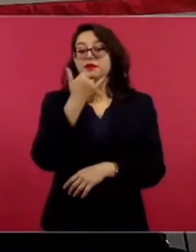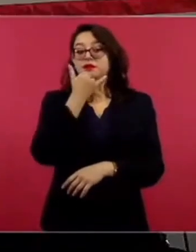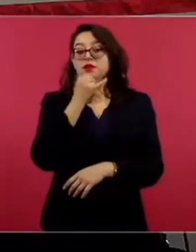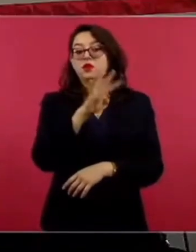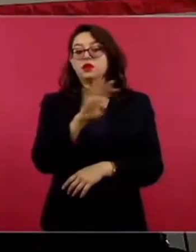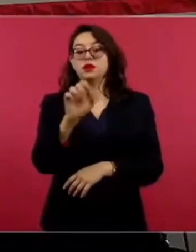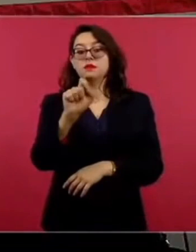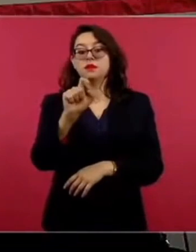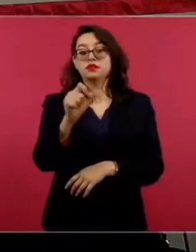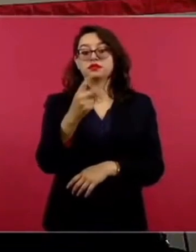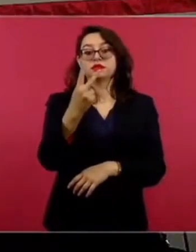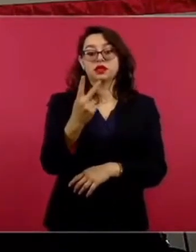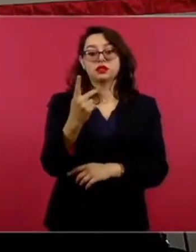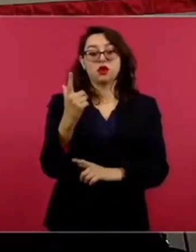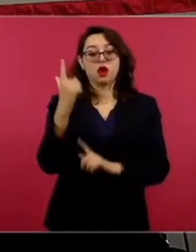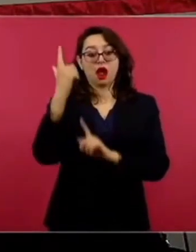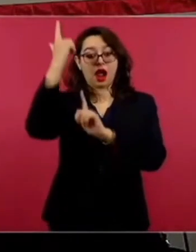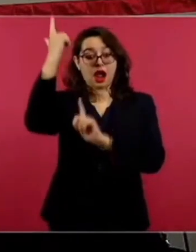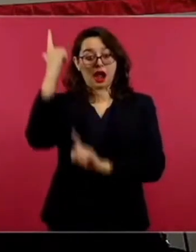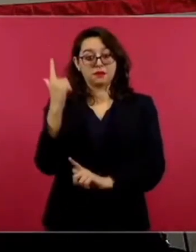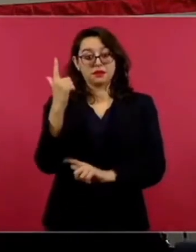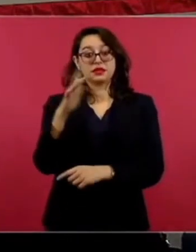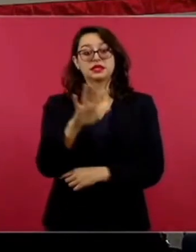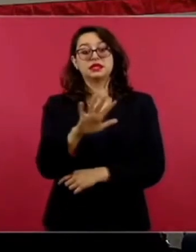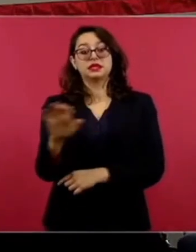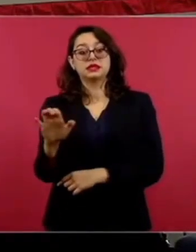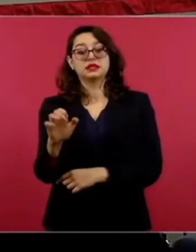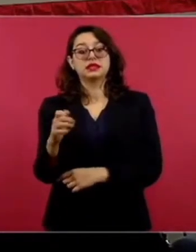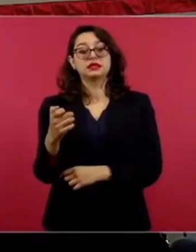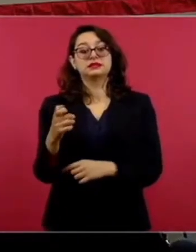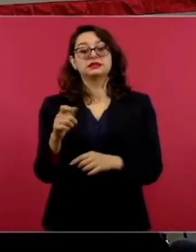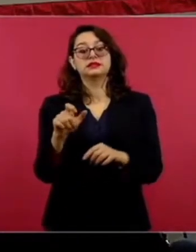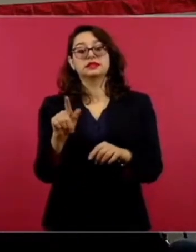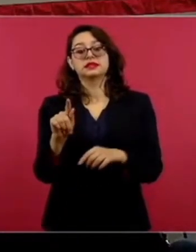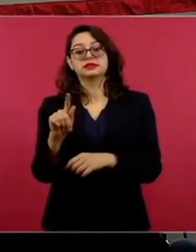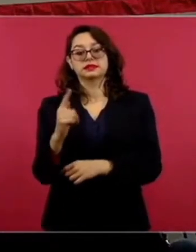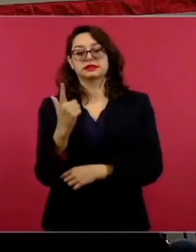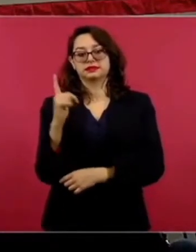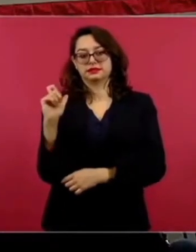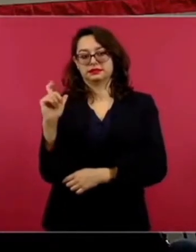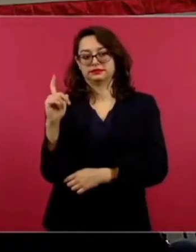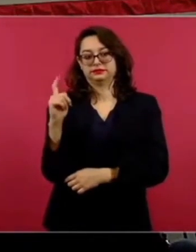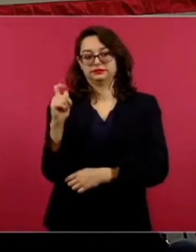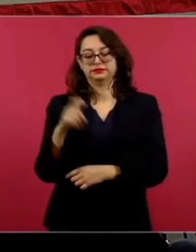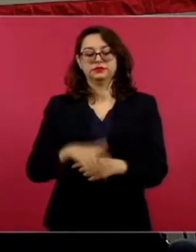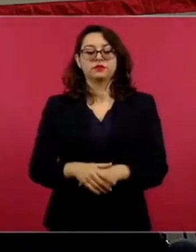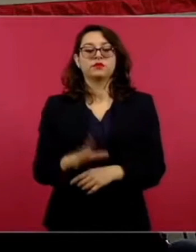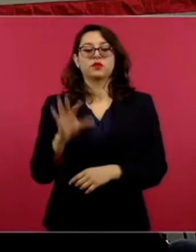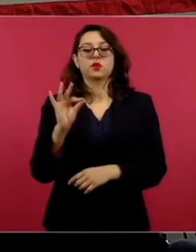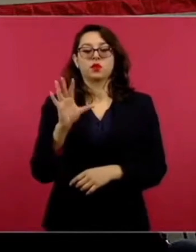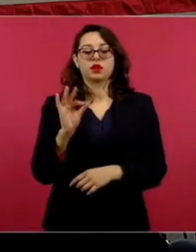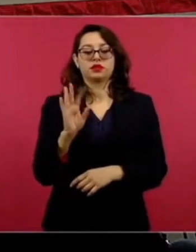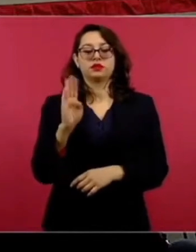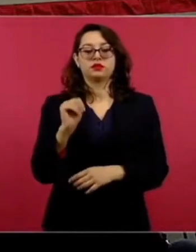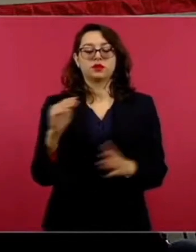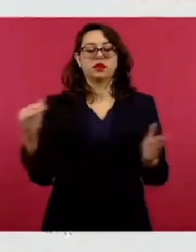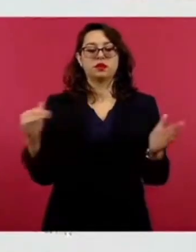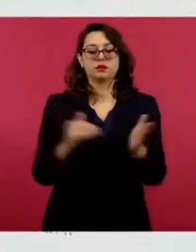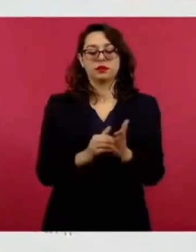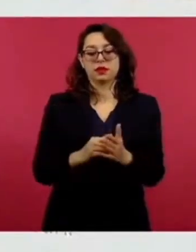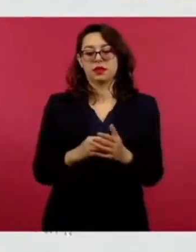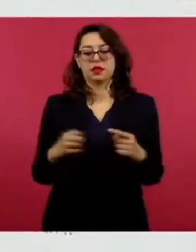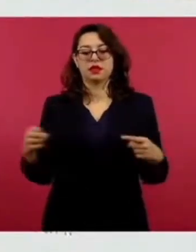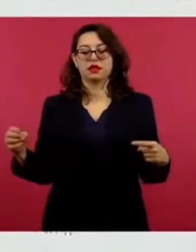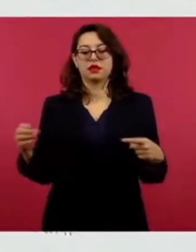y 570 armas cortas, 49.115 cartuchos, 1